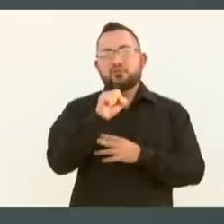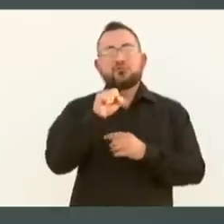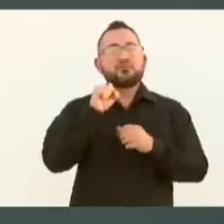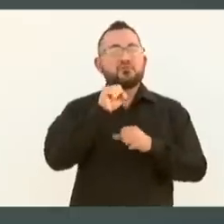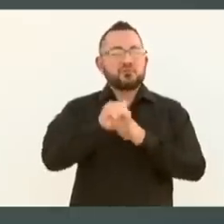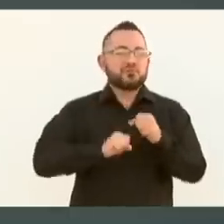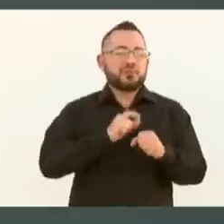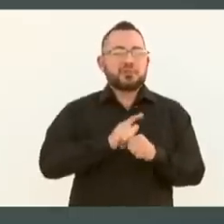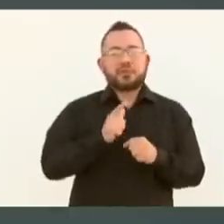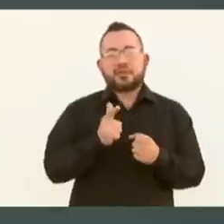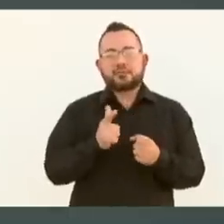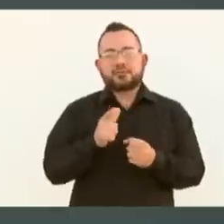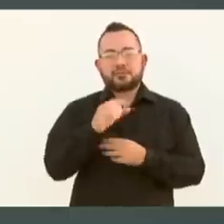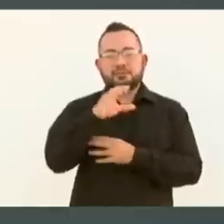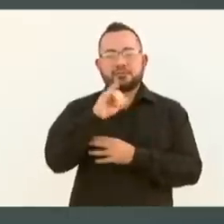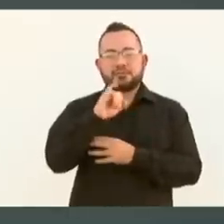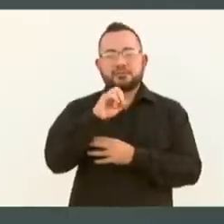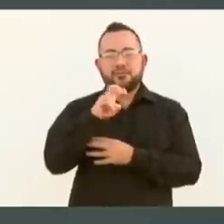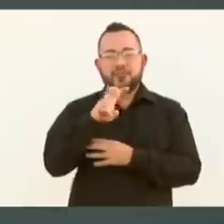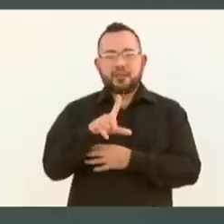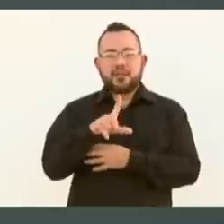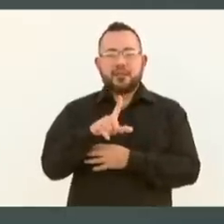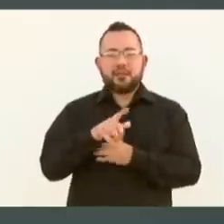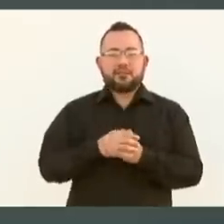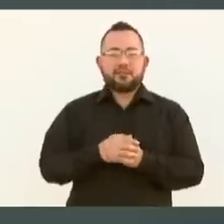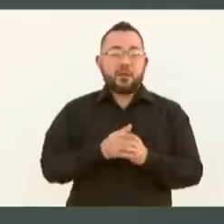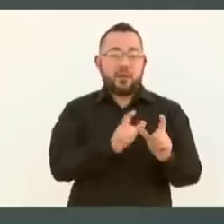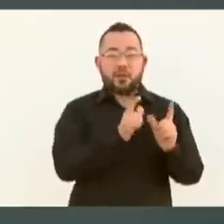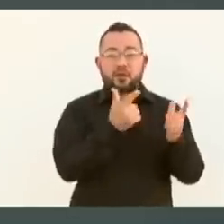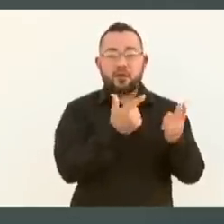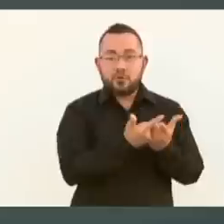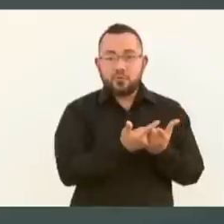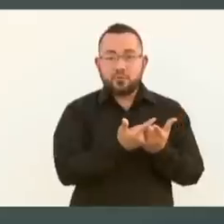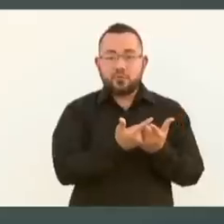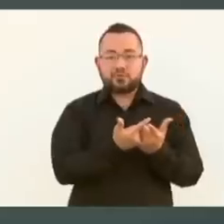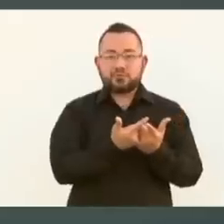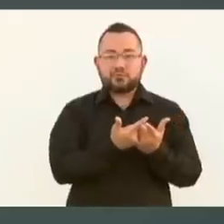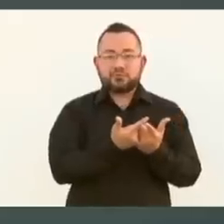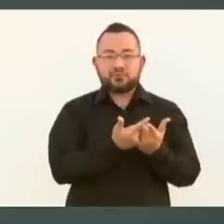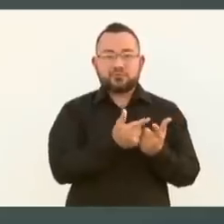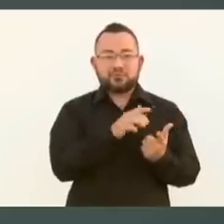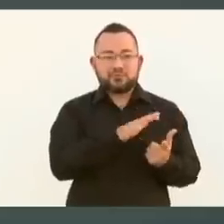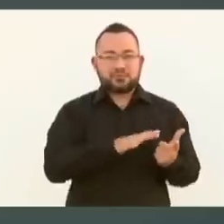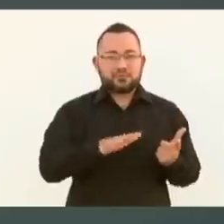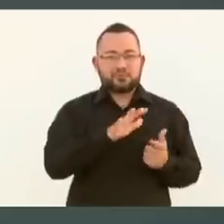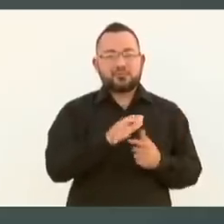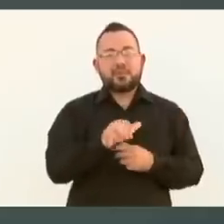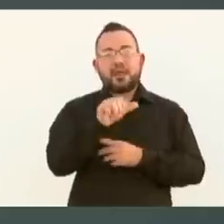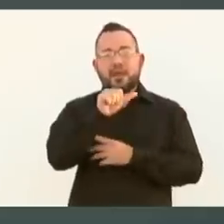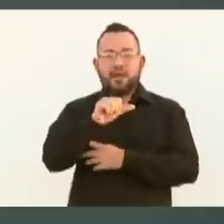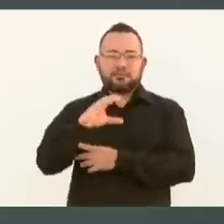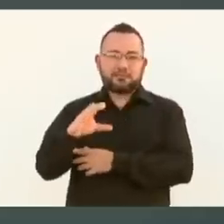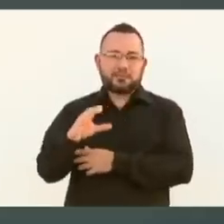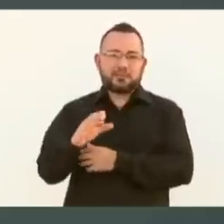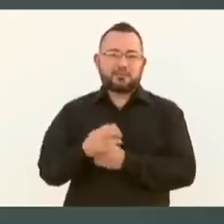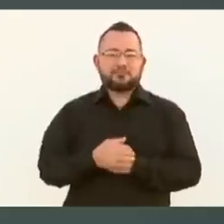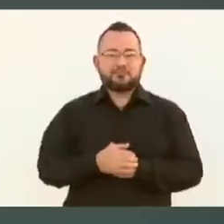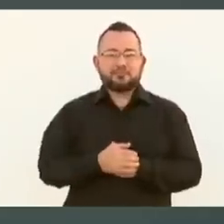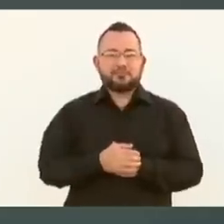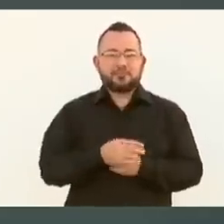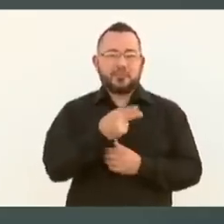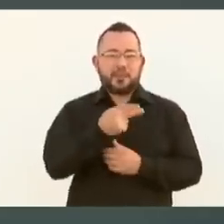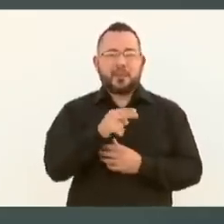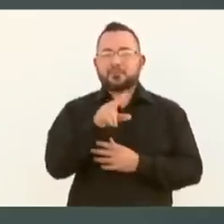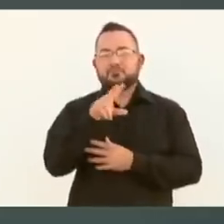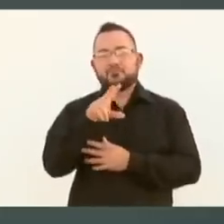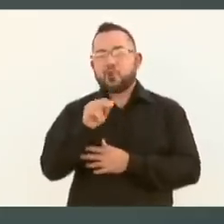los grupos de asociaciones llamadas no